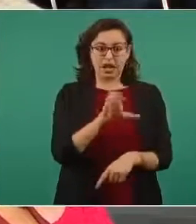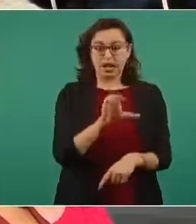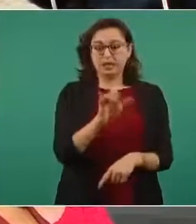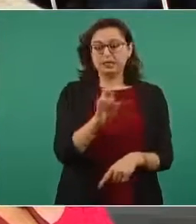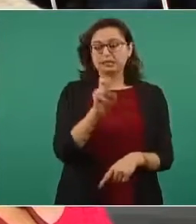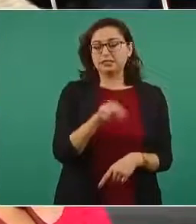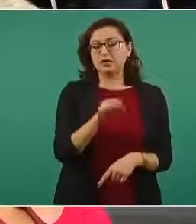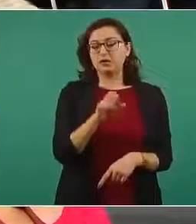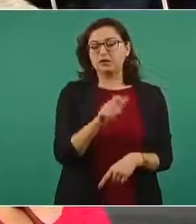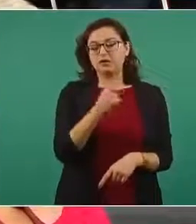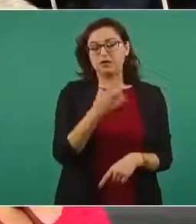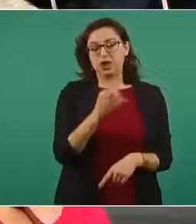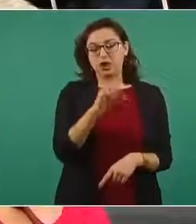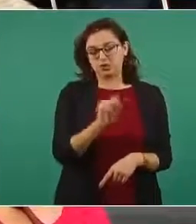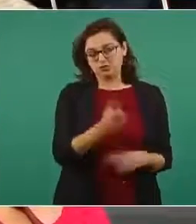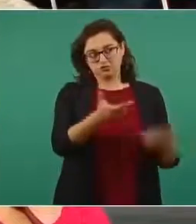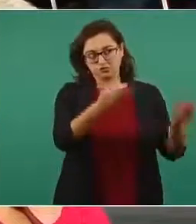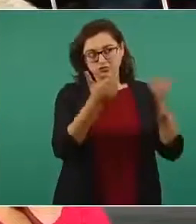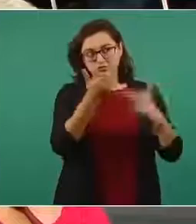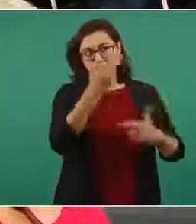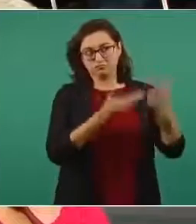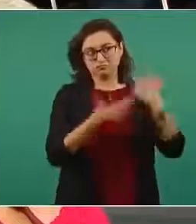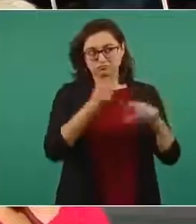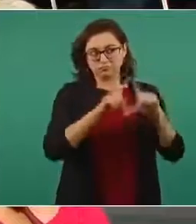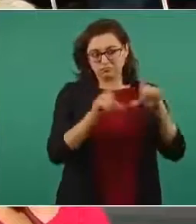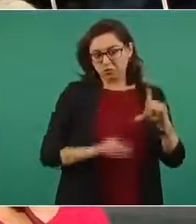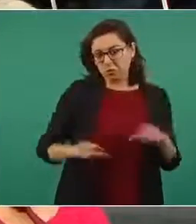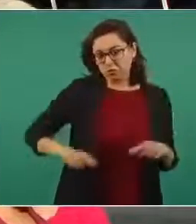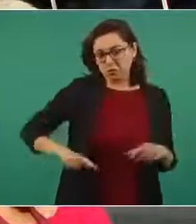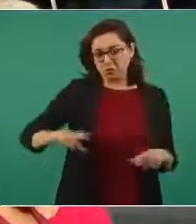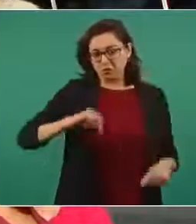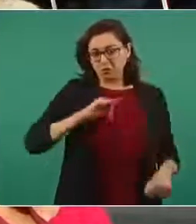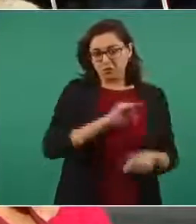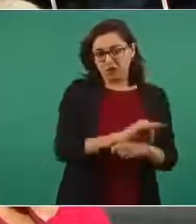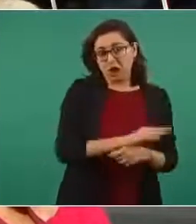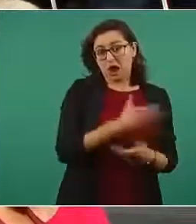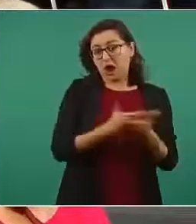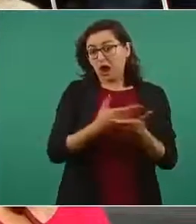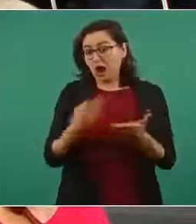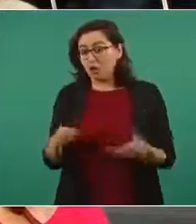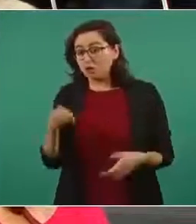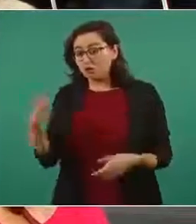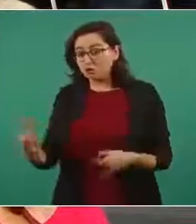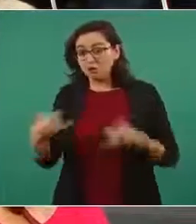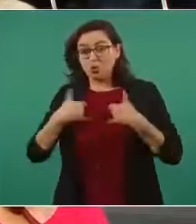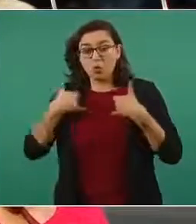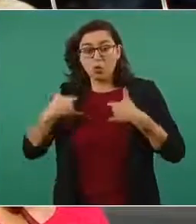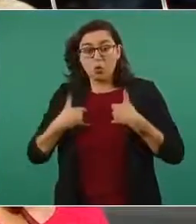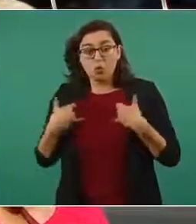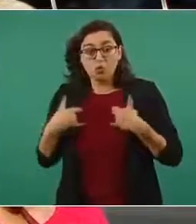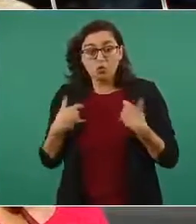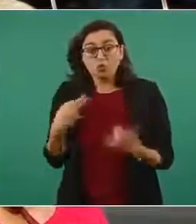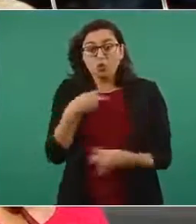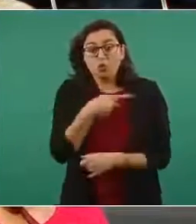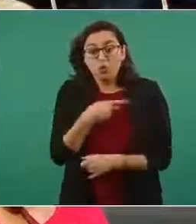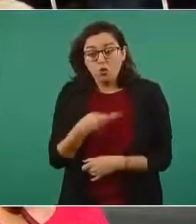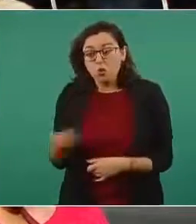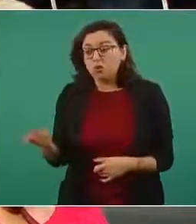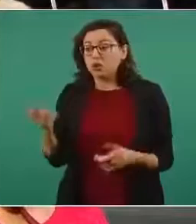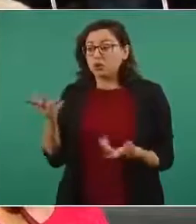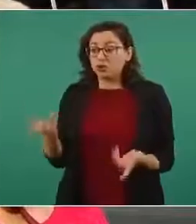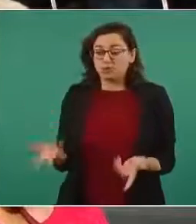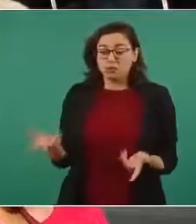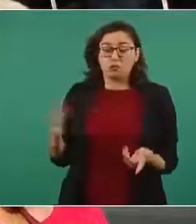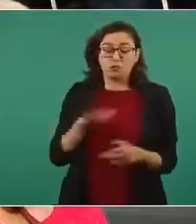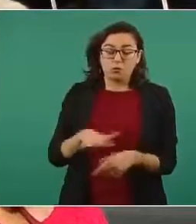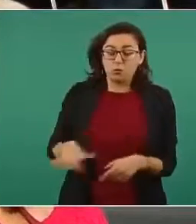Estados Unidos y esta persona es hijo de un militar es pueblo raso es